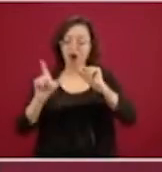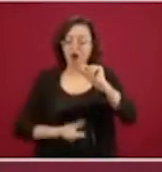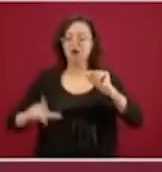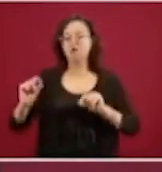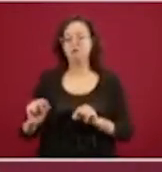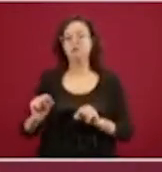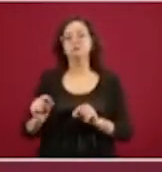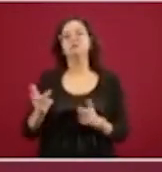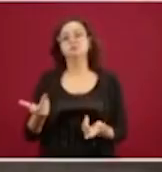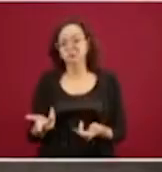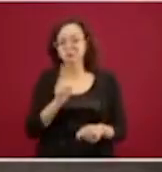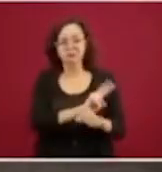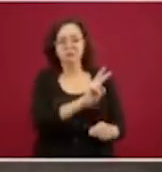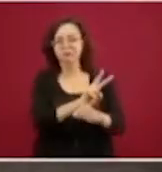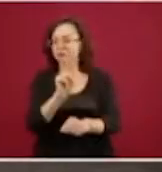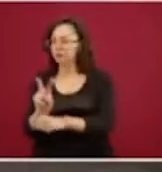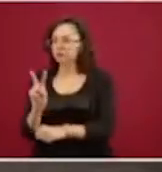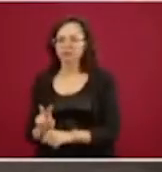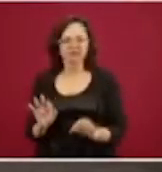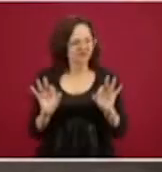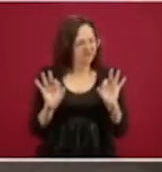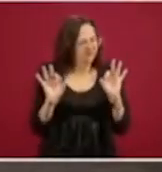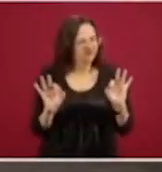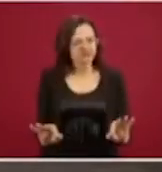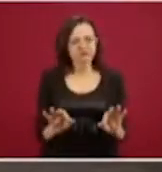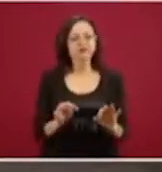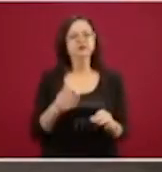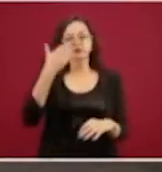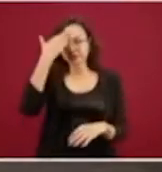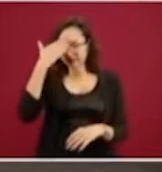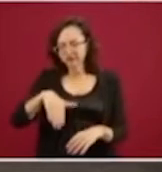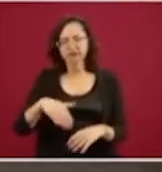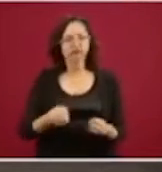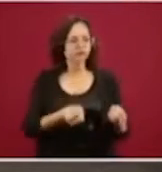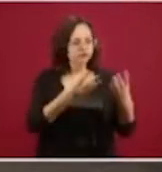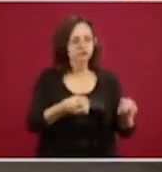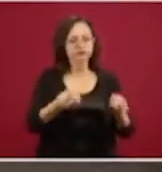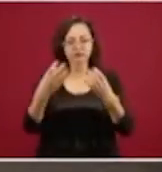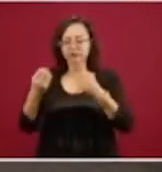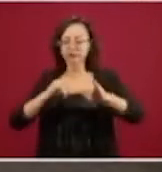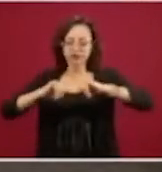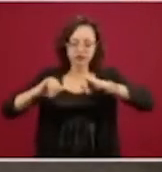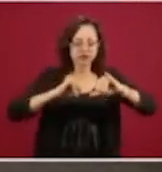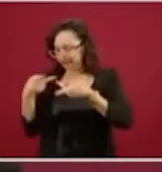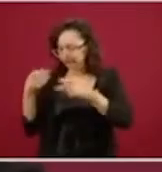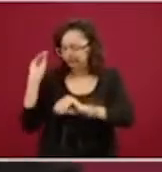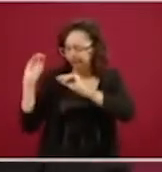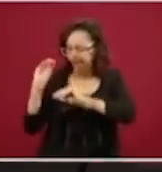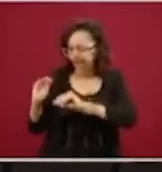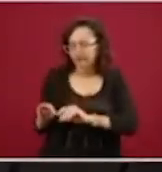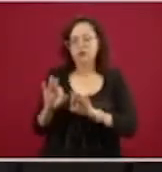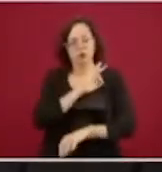el mapa, por decirlo así, la descripción de las características genéticas que tiene el virus.